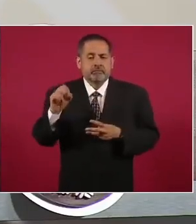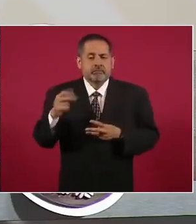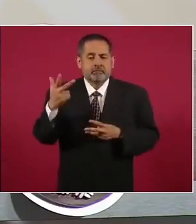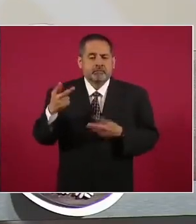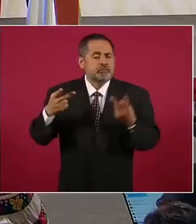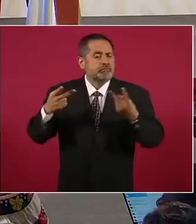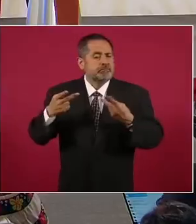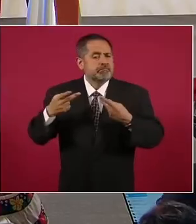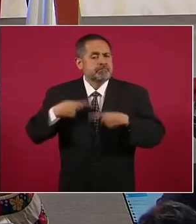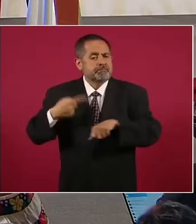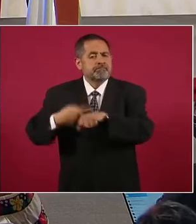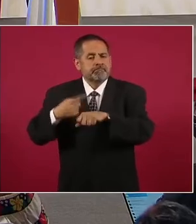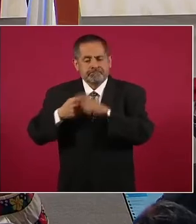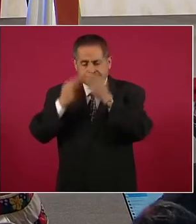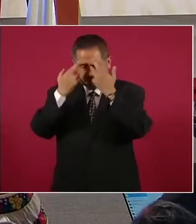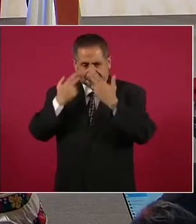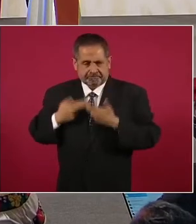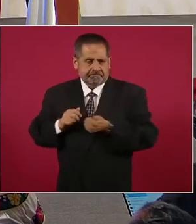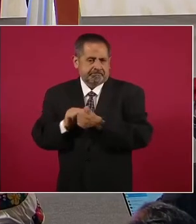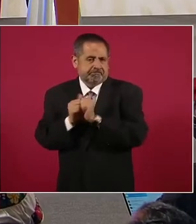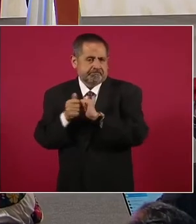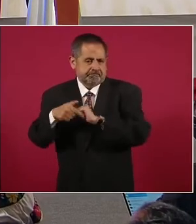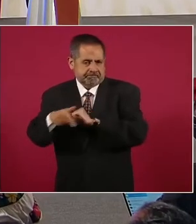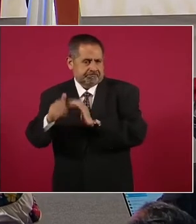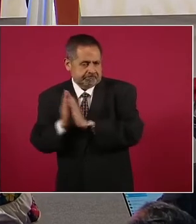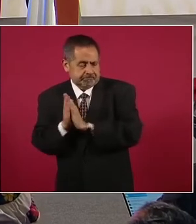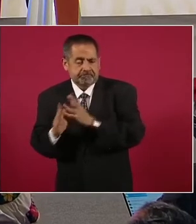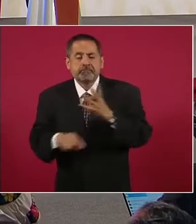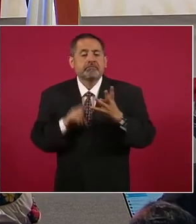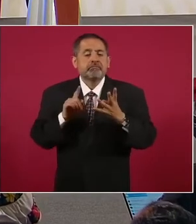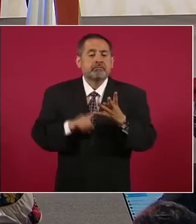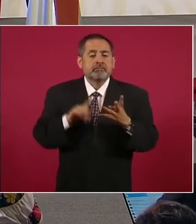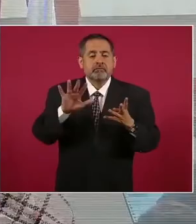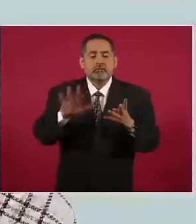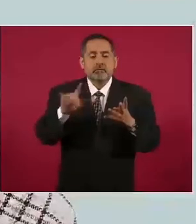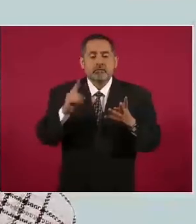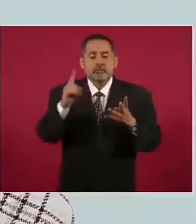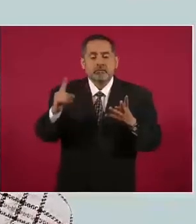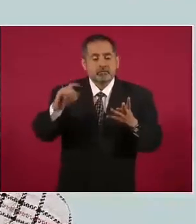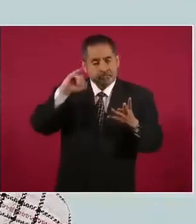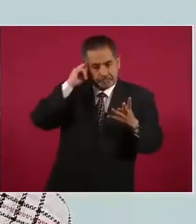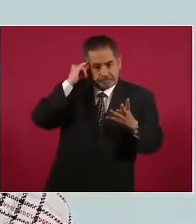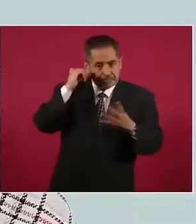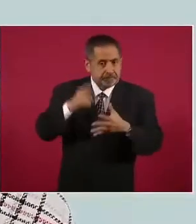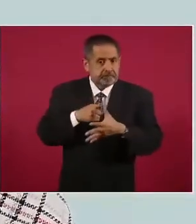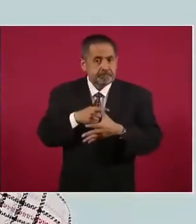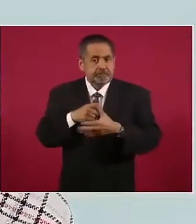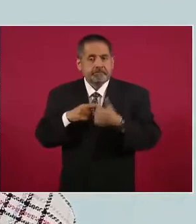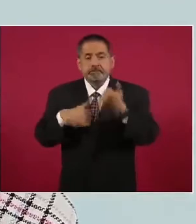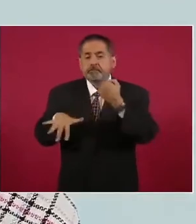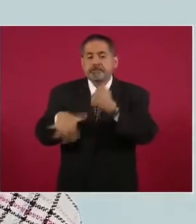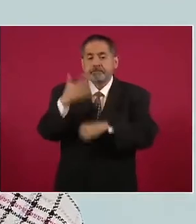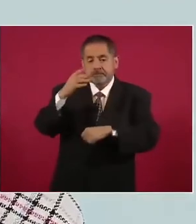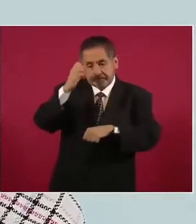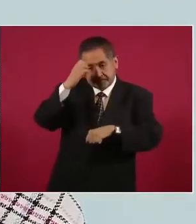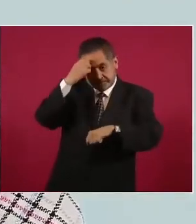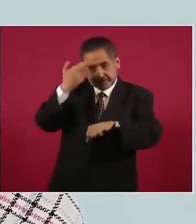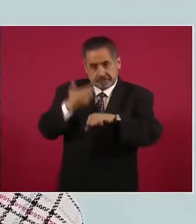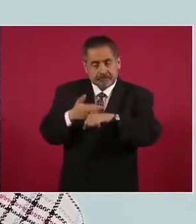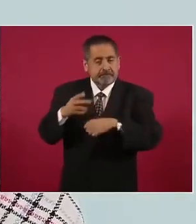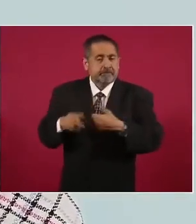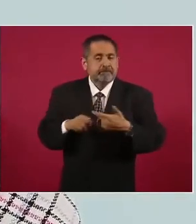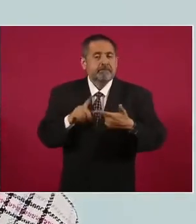enfermedades crónico-degenerativas, cincuenta y un indígenas, quince extranjeros